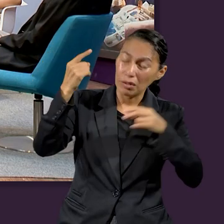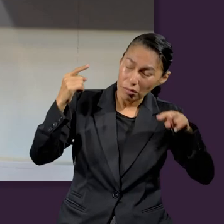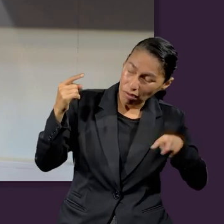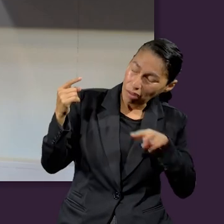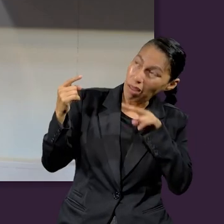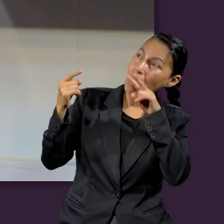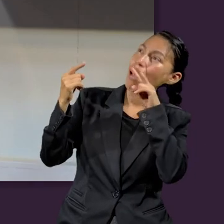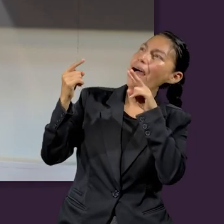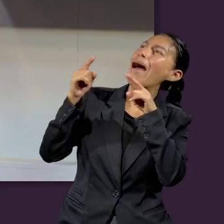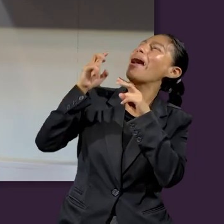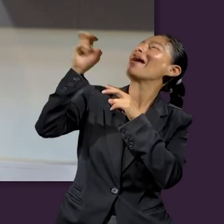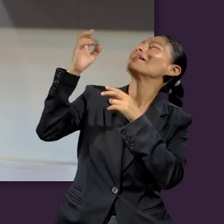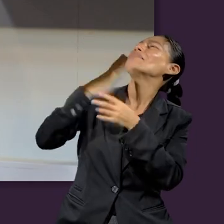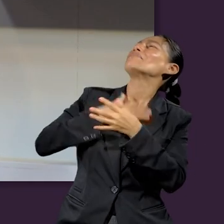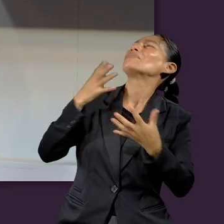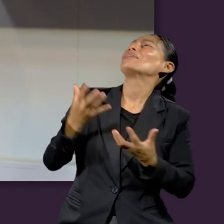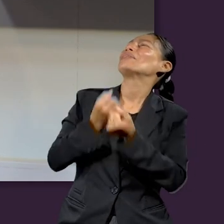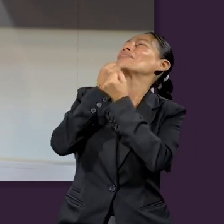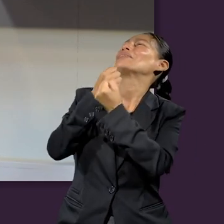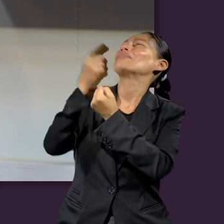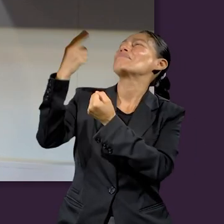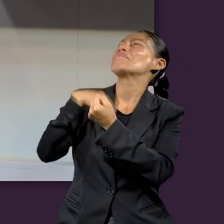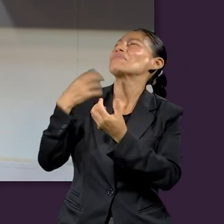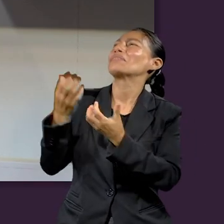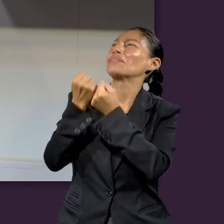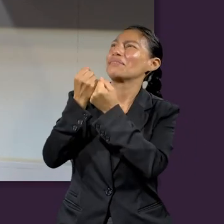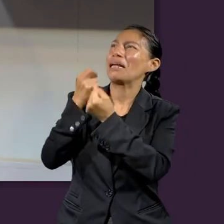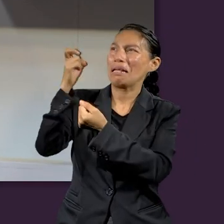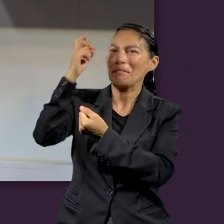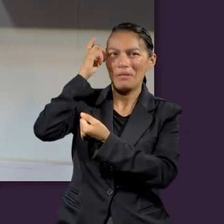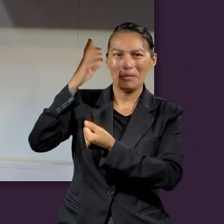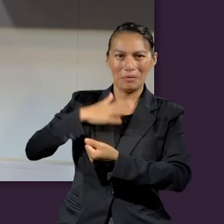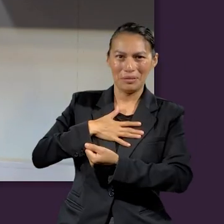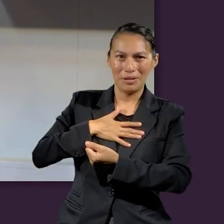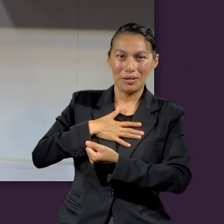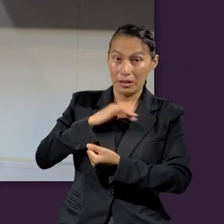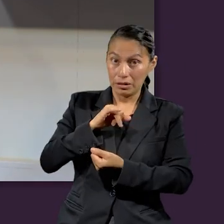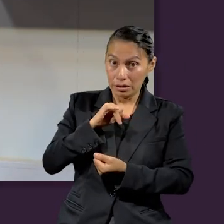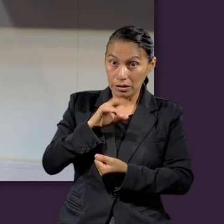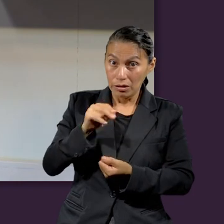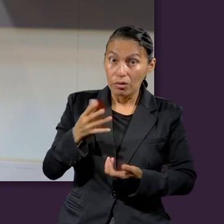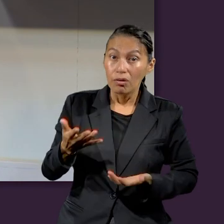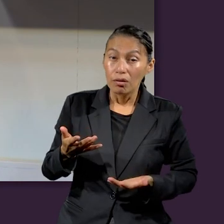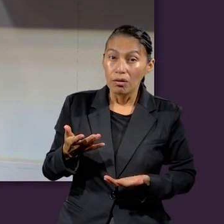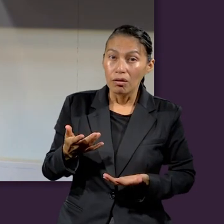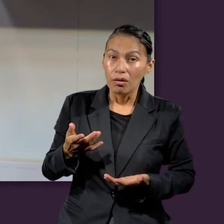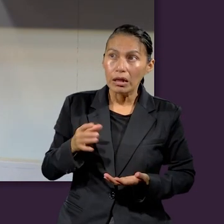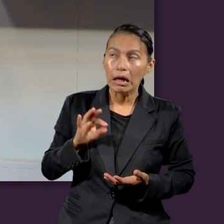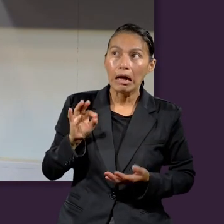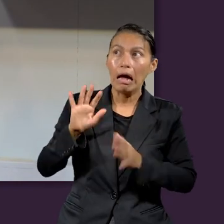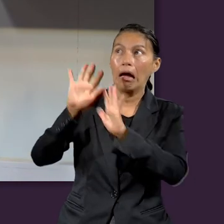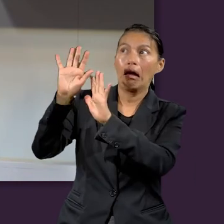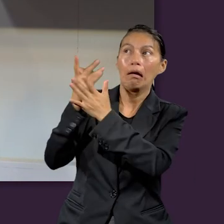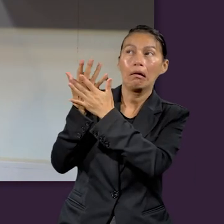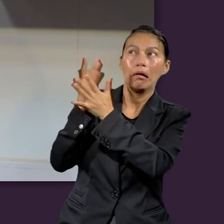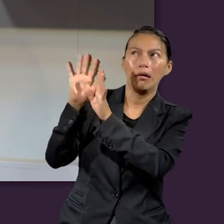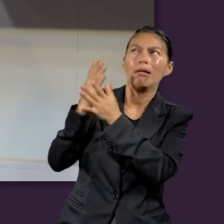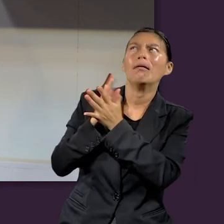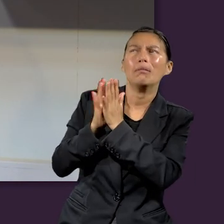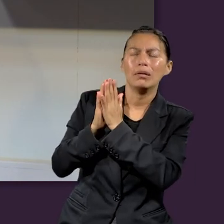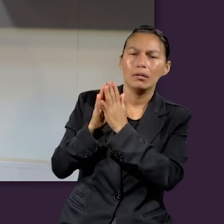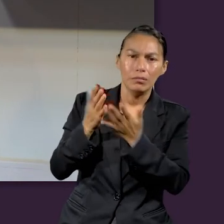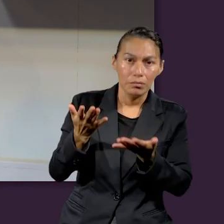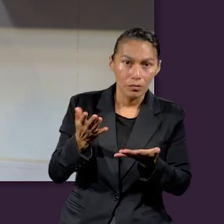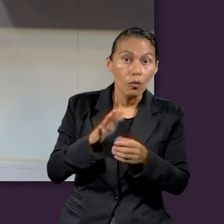aquí nuestro Dios le hemos esperado y nos salvará? Entonces, llámame atención sobre eso. Pero vamos a ir cerrando ya, el tiempo se nos ha ido,